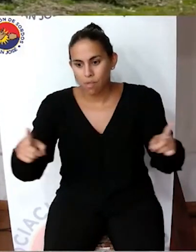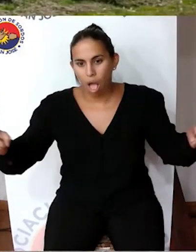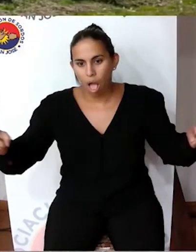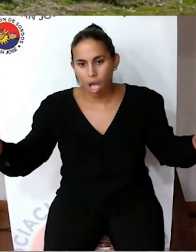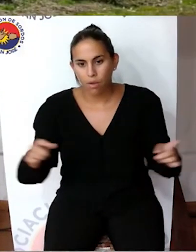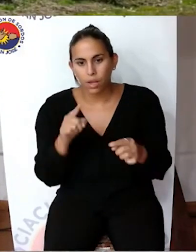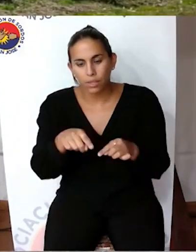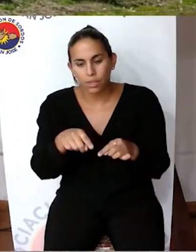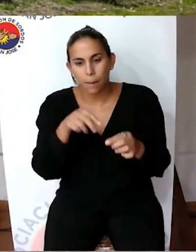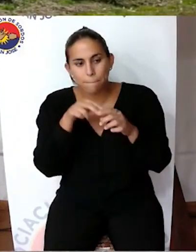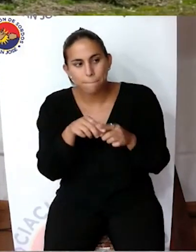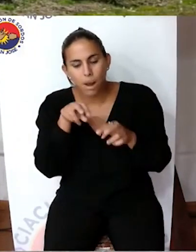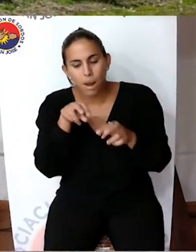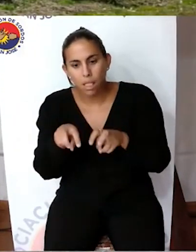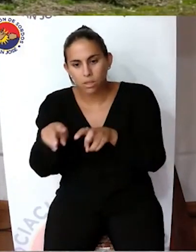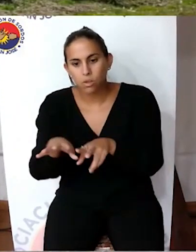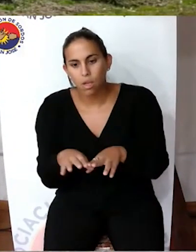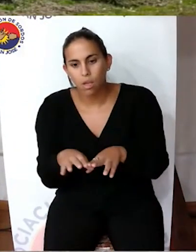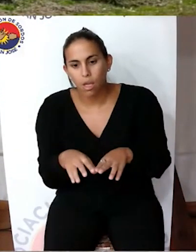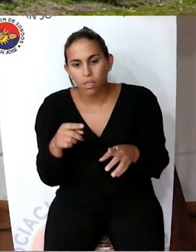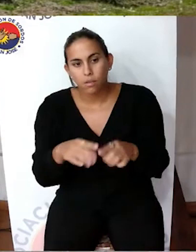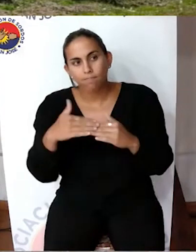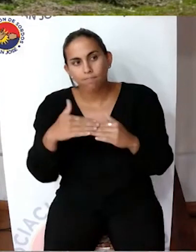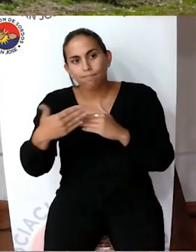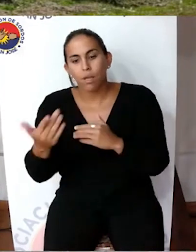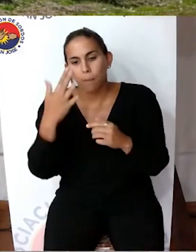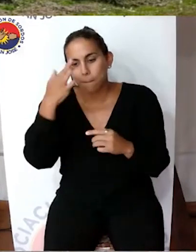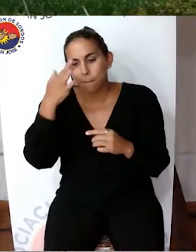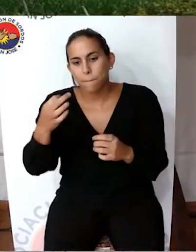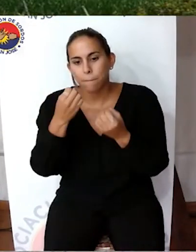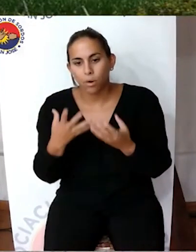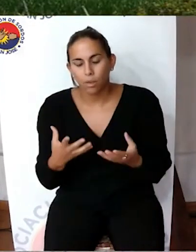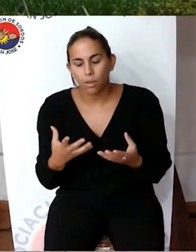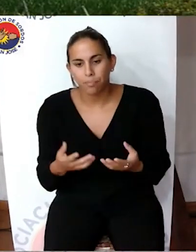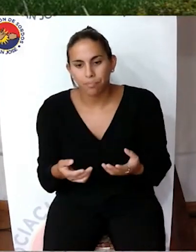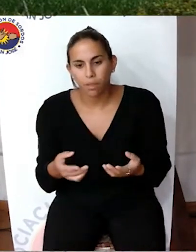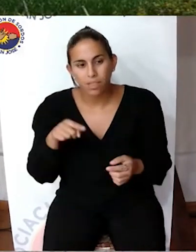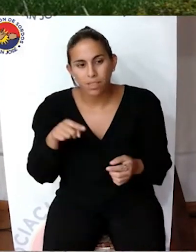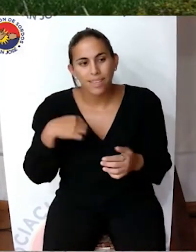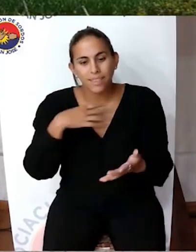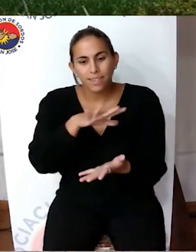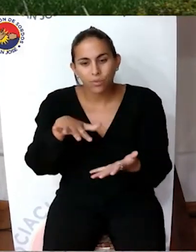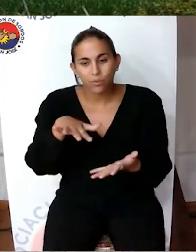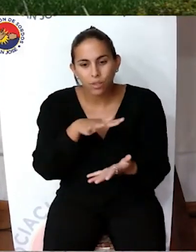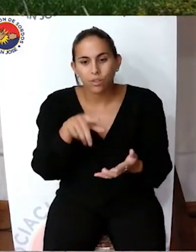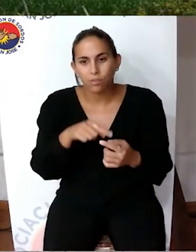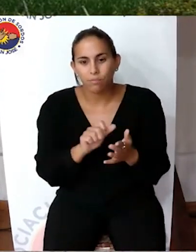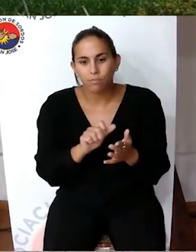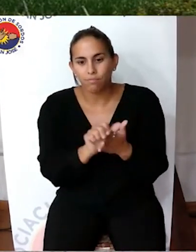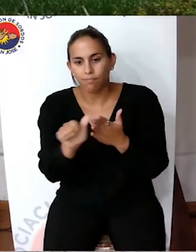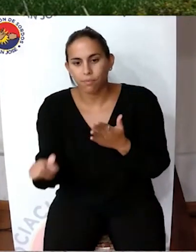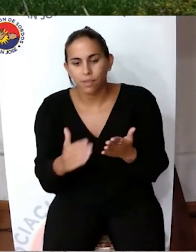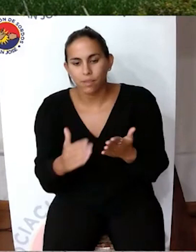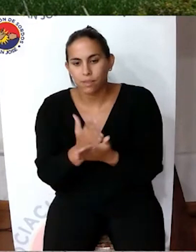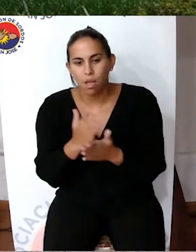Dicha plantación está separada del centro poblado solo por dicha avenida. Estas situaciones se reiteran a lo largo y ancho de